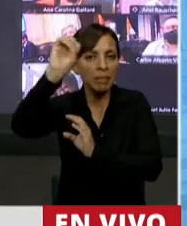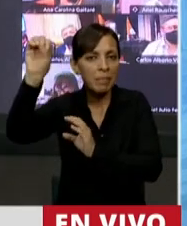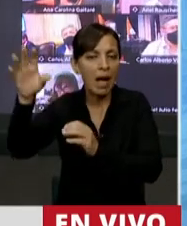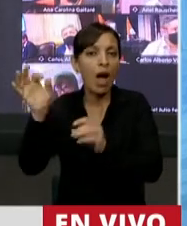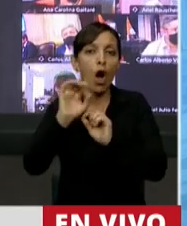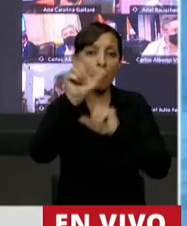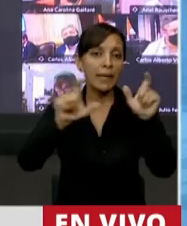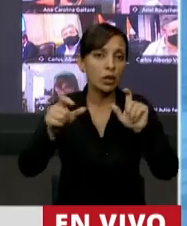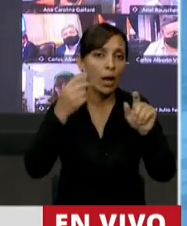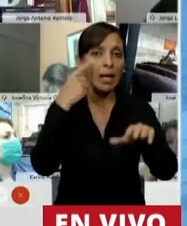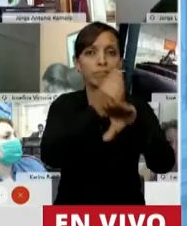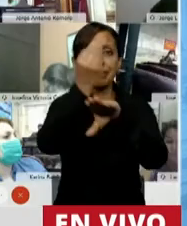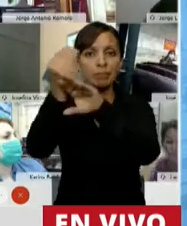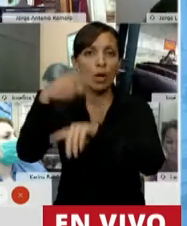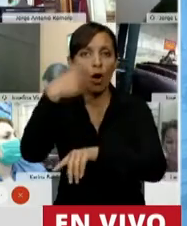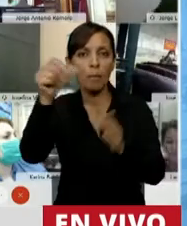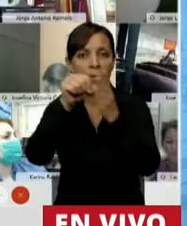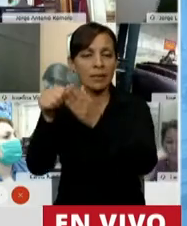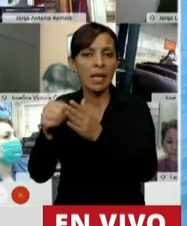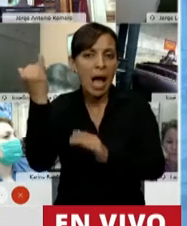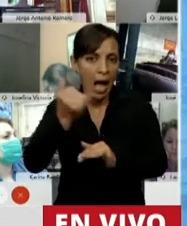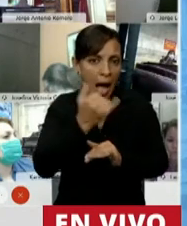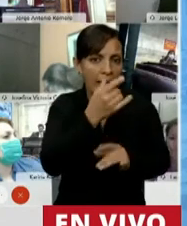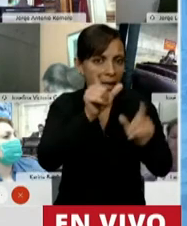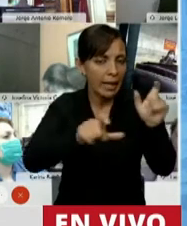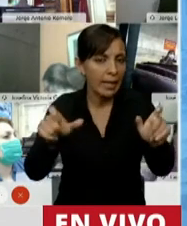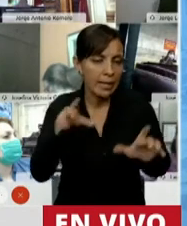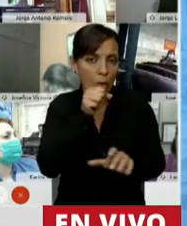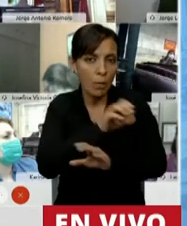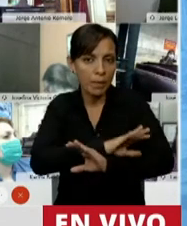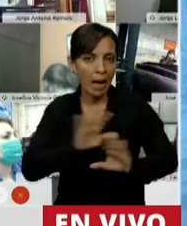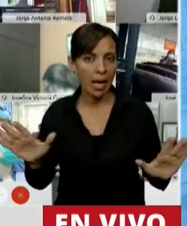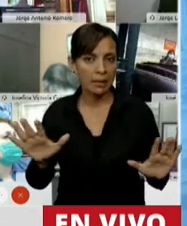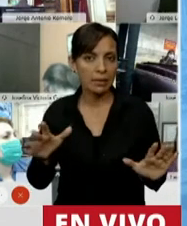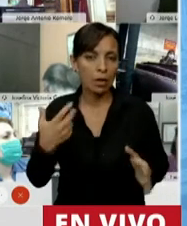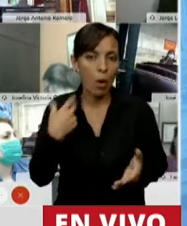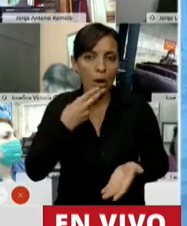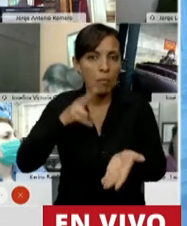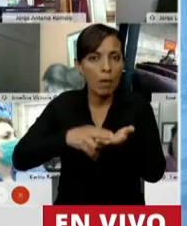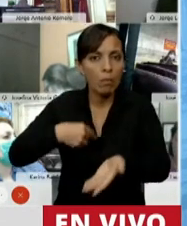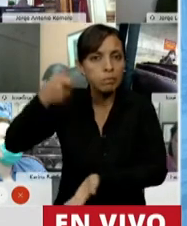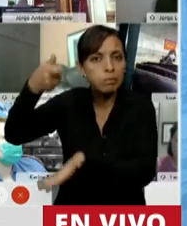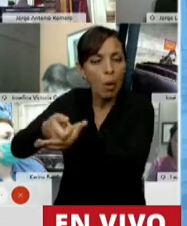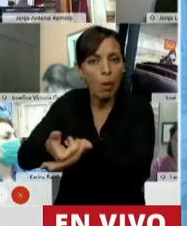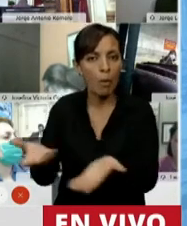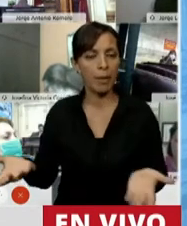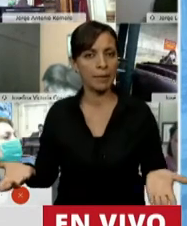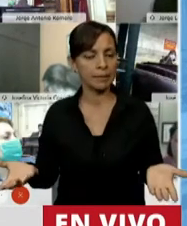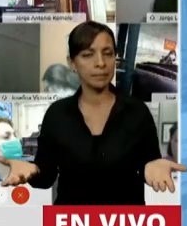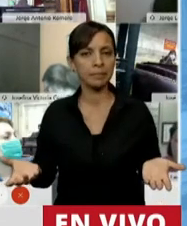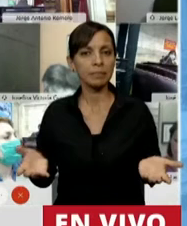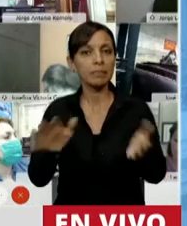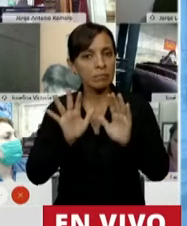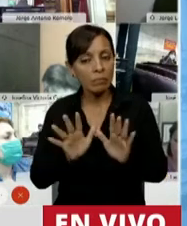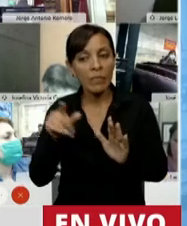fueron y los otros miles que tienen previsto hacerlo porque no toleran la carga tributaria. Justamente por eso,